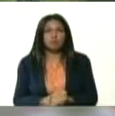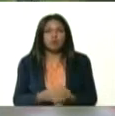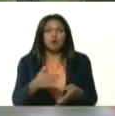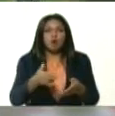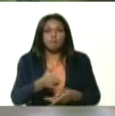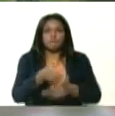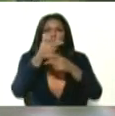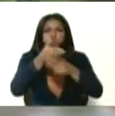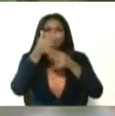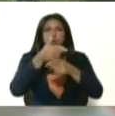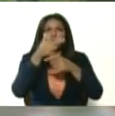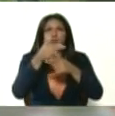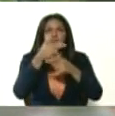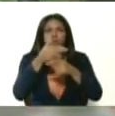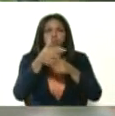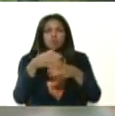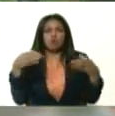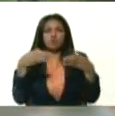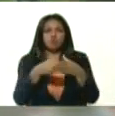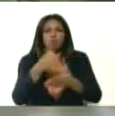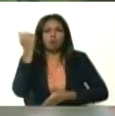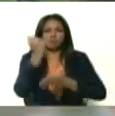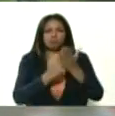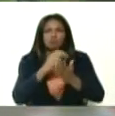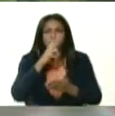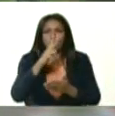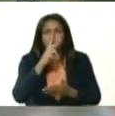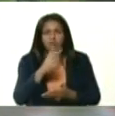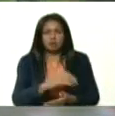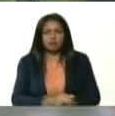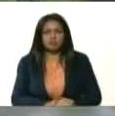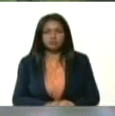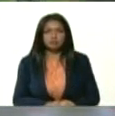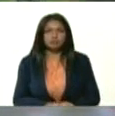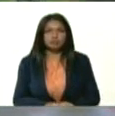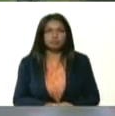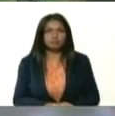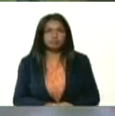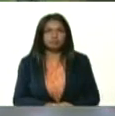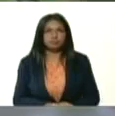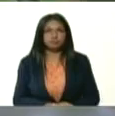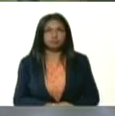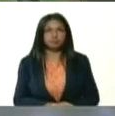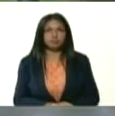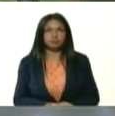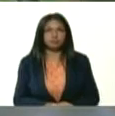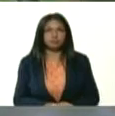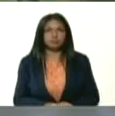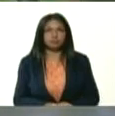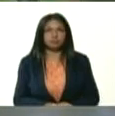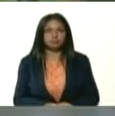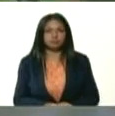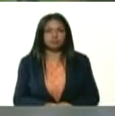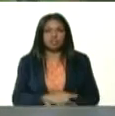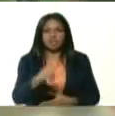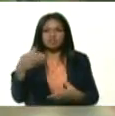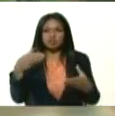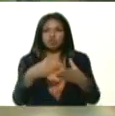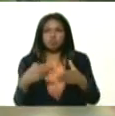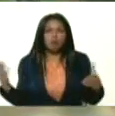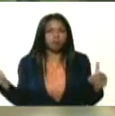balazos por una banda de asesinos que más temprano que tarde